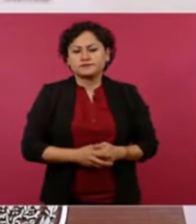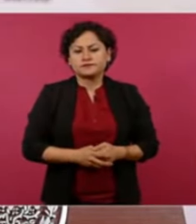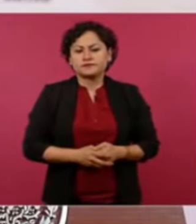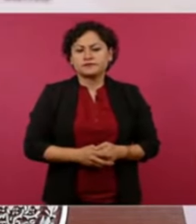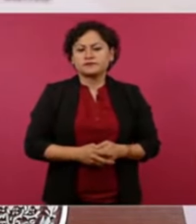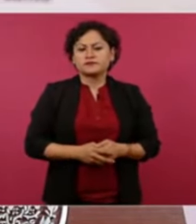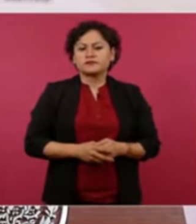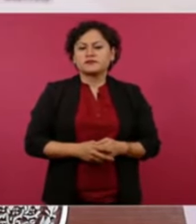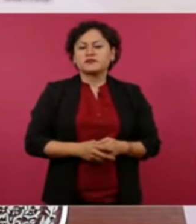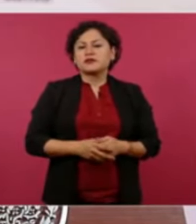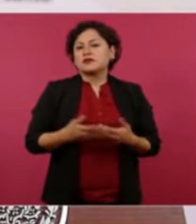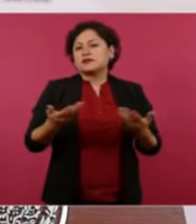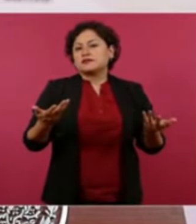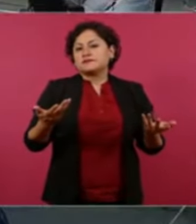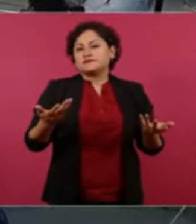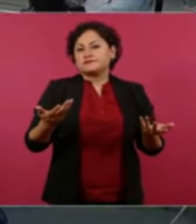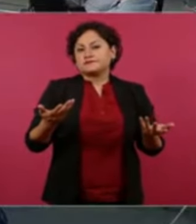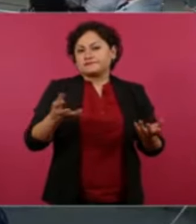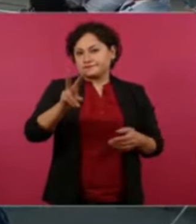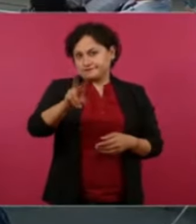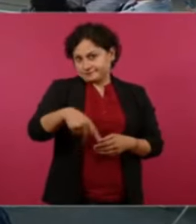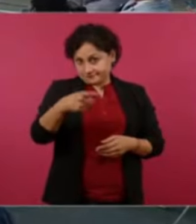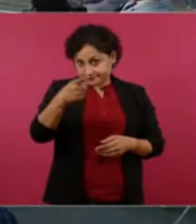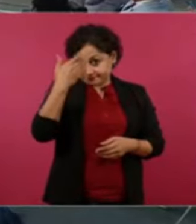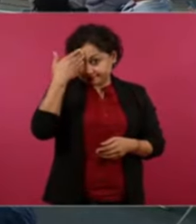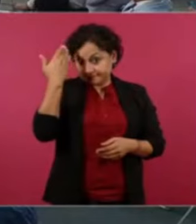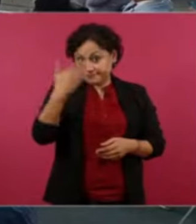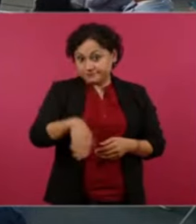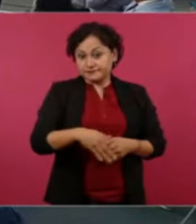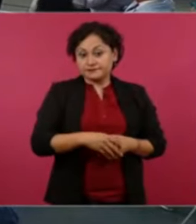ya ¿saben qué? este